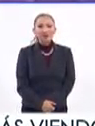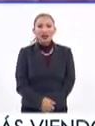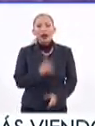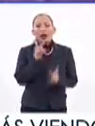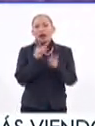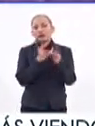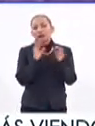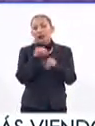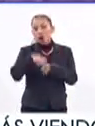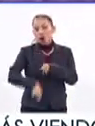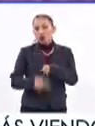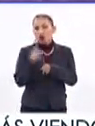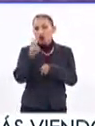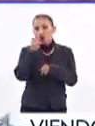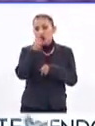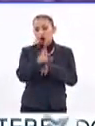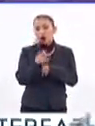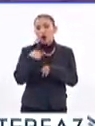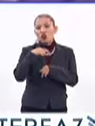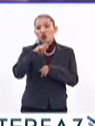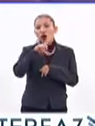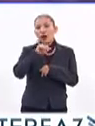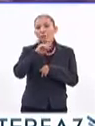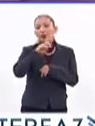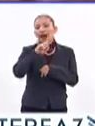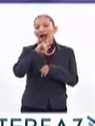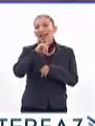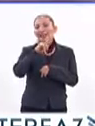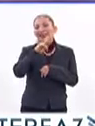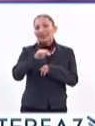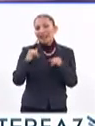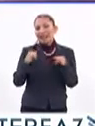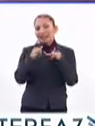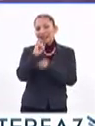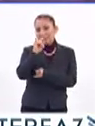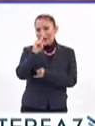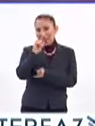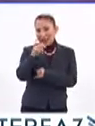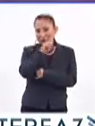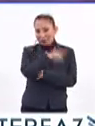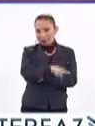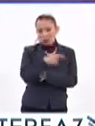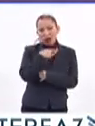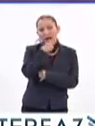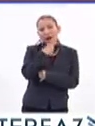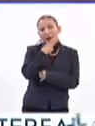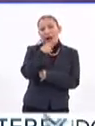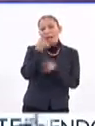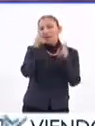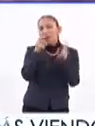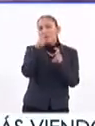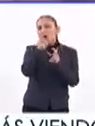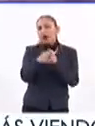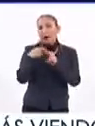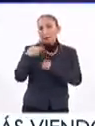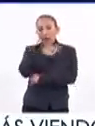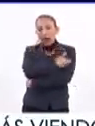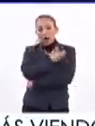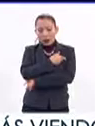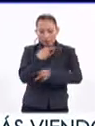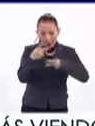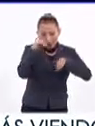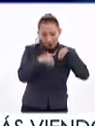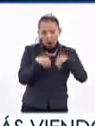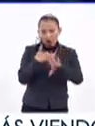Platicaremos en el estudio con el doctor Noé Valentín Durán Figueroa, del Instituto Politécnico Nacional, quien nos hablará de una vacuna que se